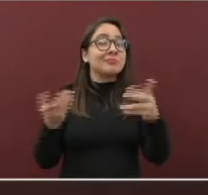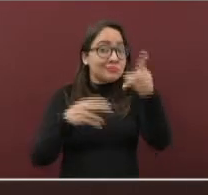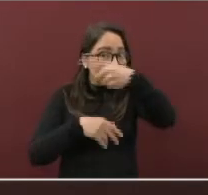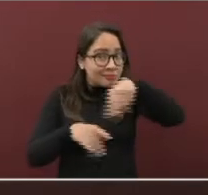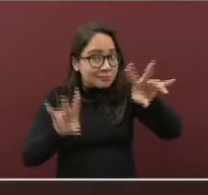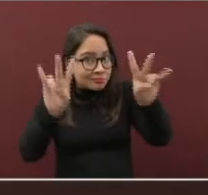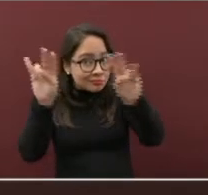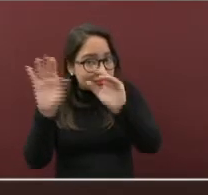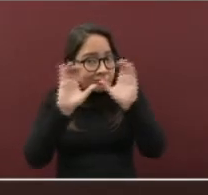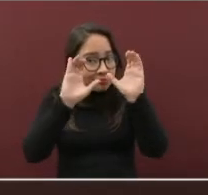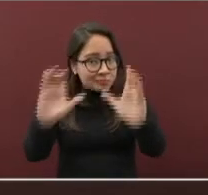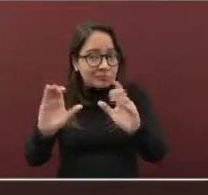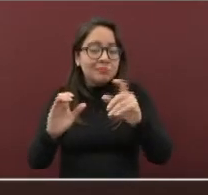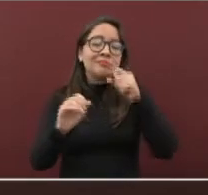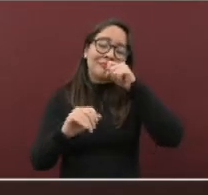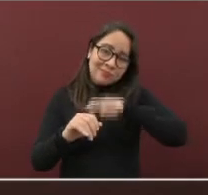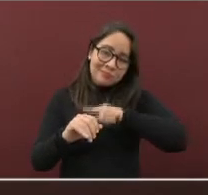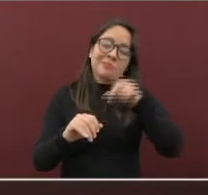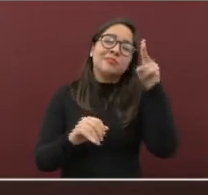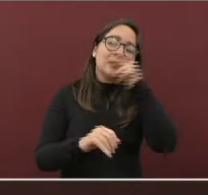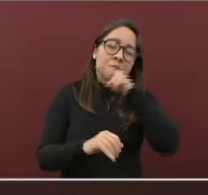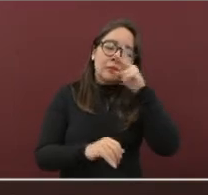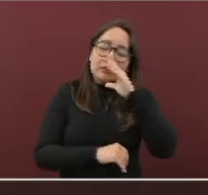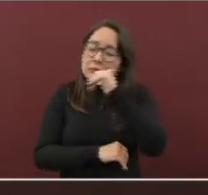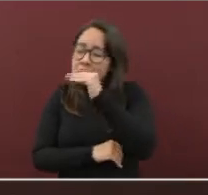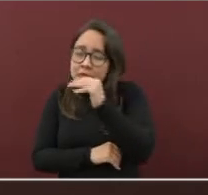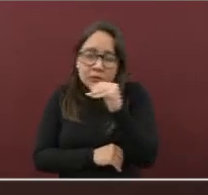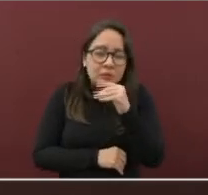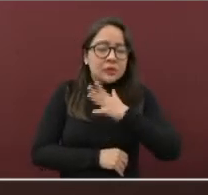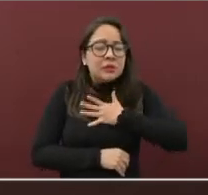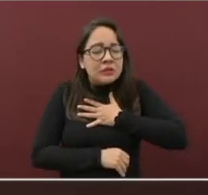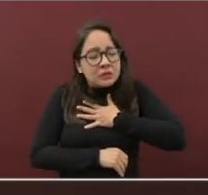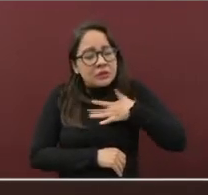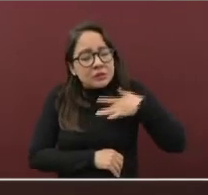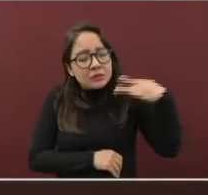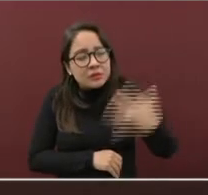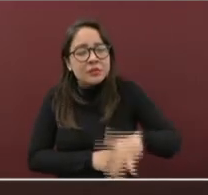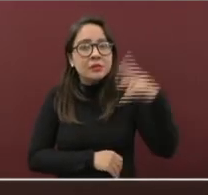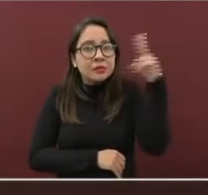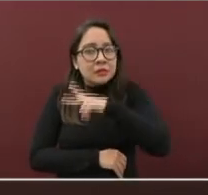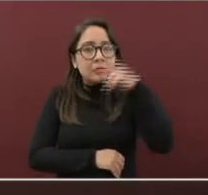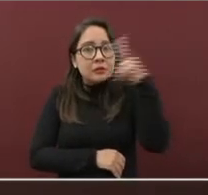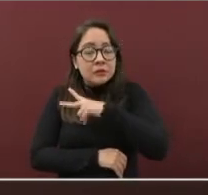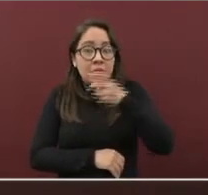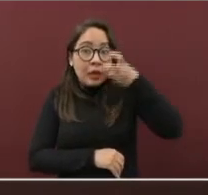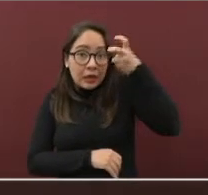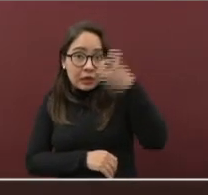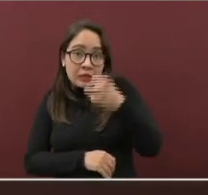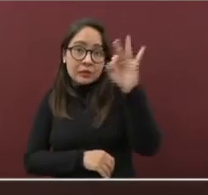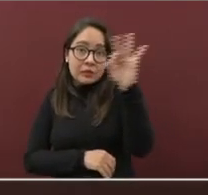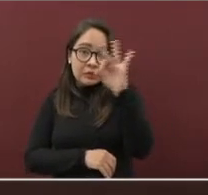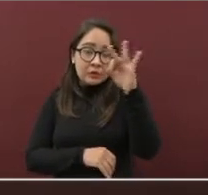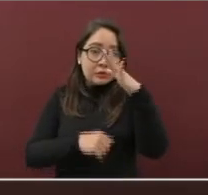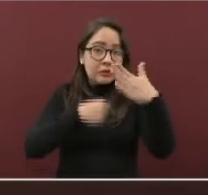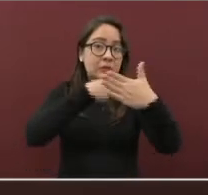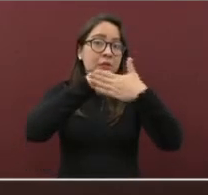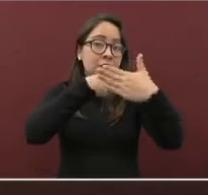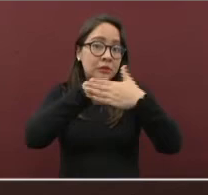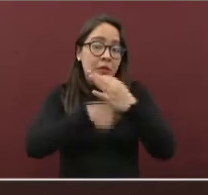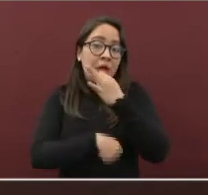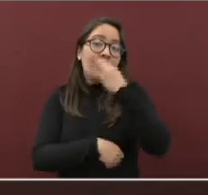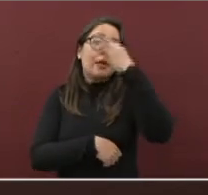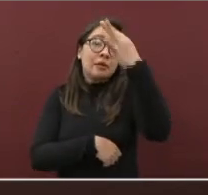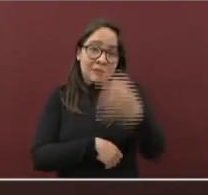dificultad para respirar, dolor de pecho o respiración rápida, entre otros, son datos de alarma que indican que la